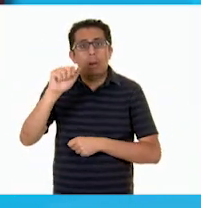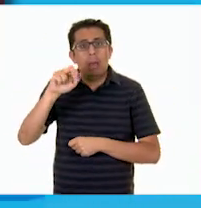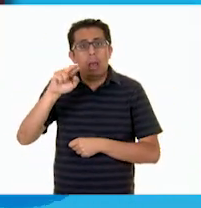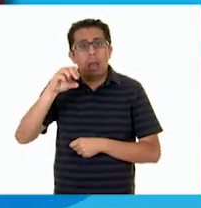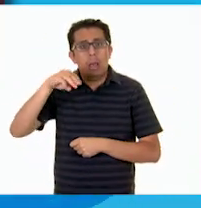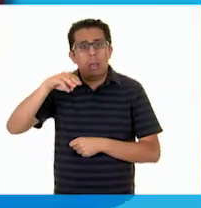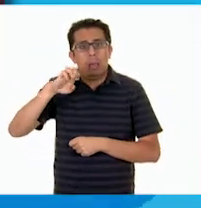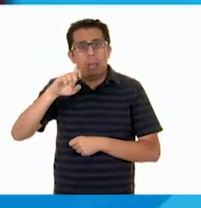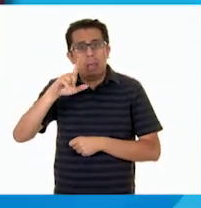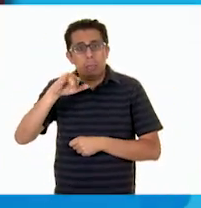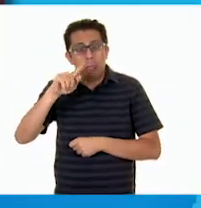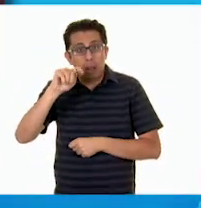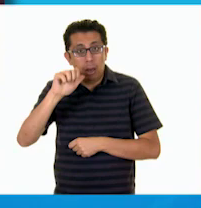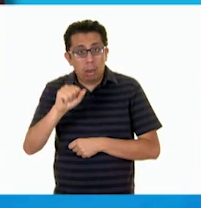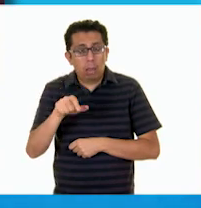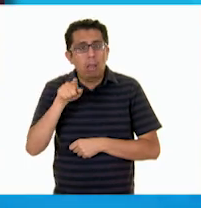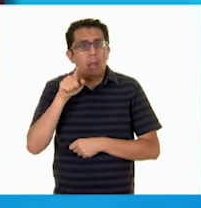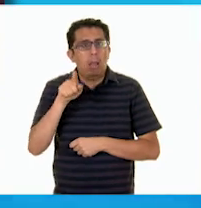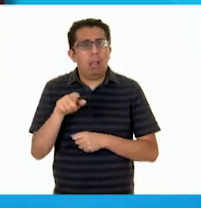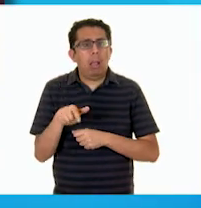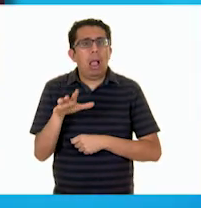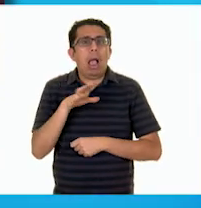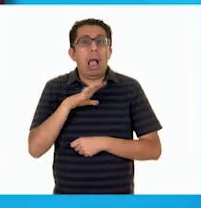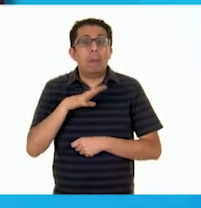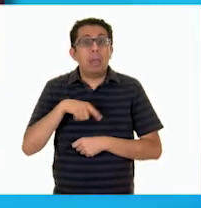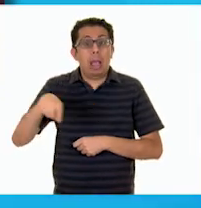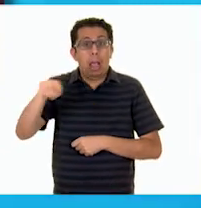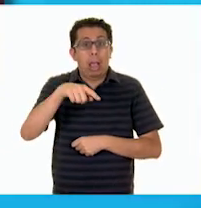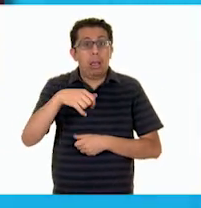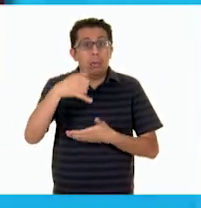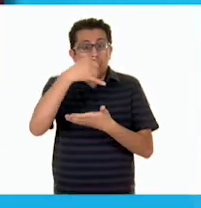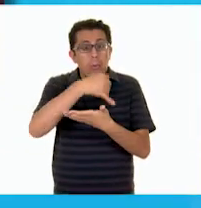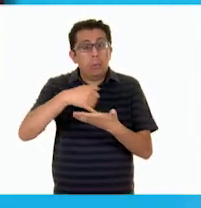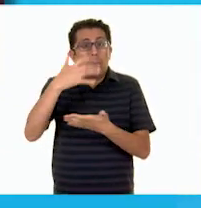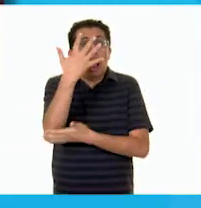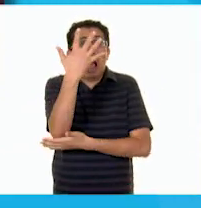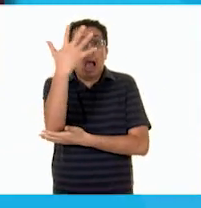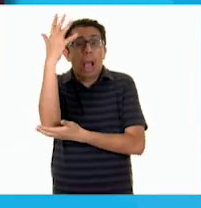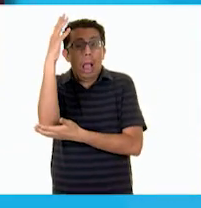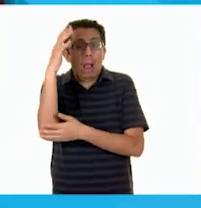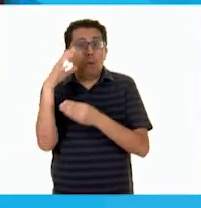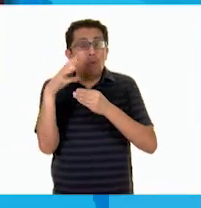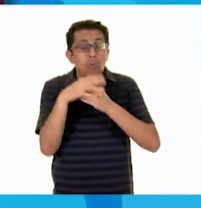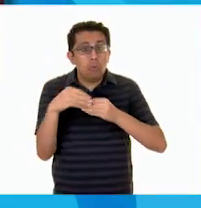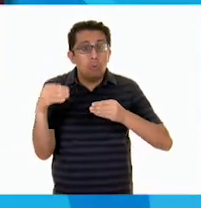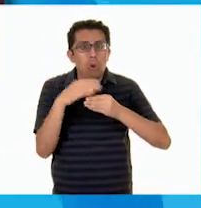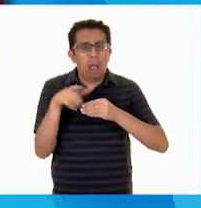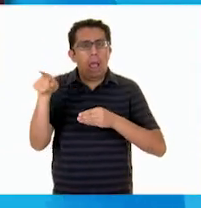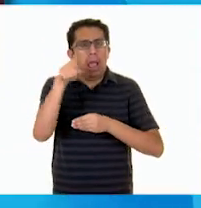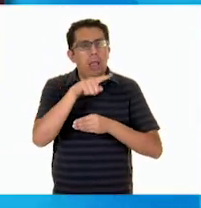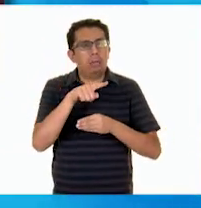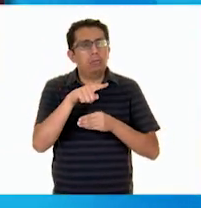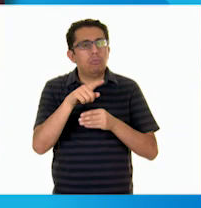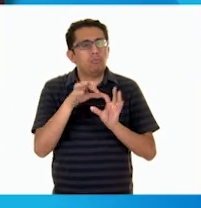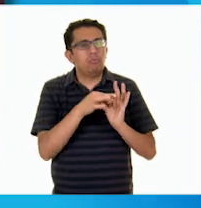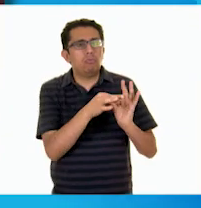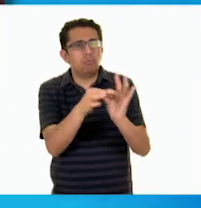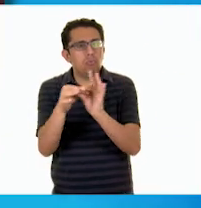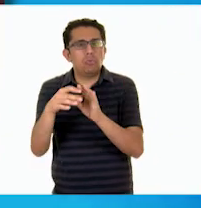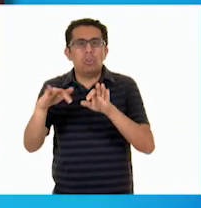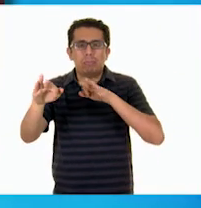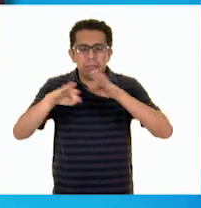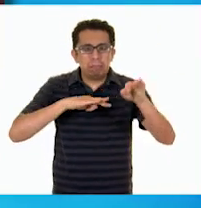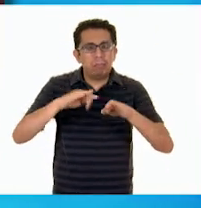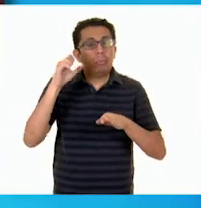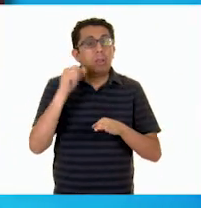Tenían un gran huerto de árboles frutales, compartían el alimento y trabajaban juntos. Cantaban